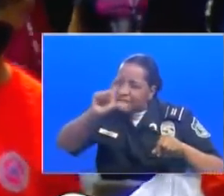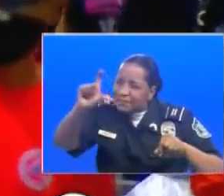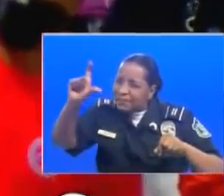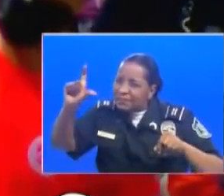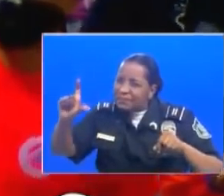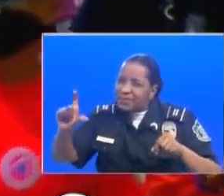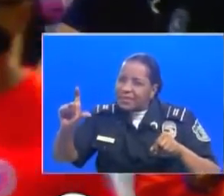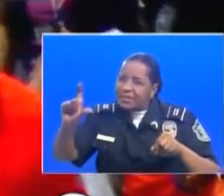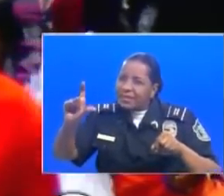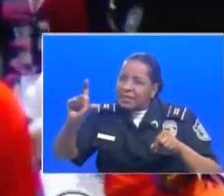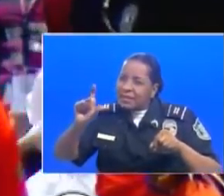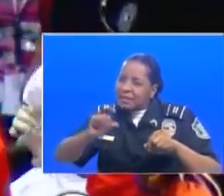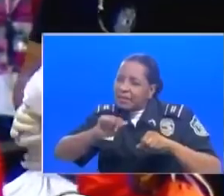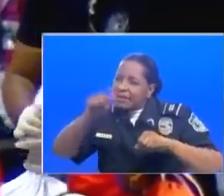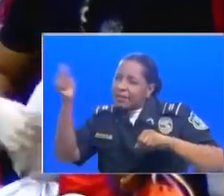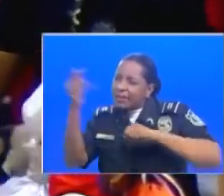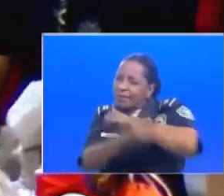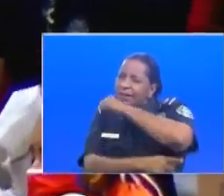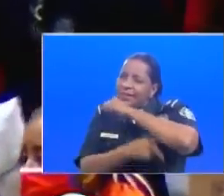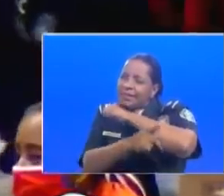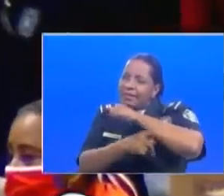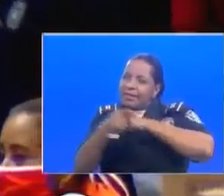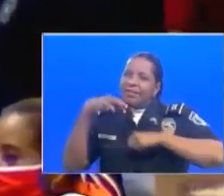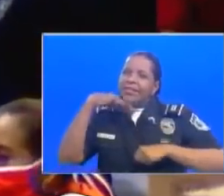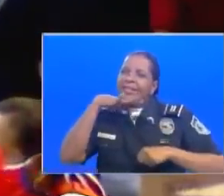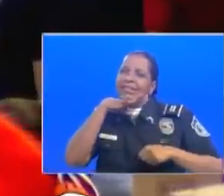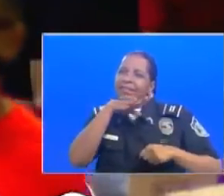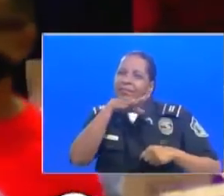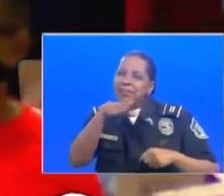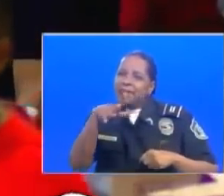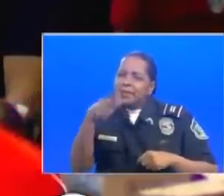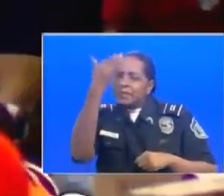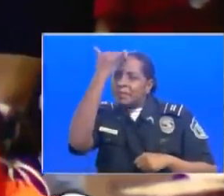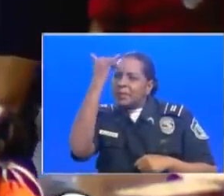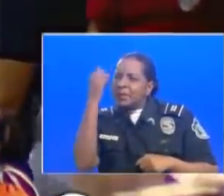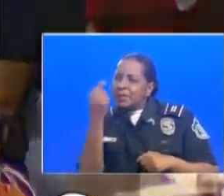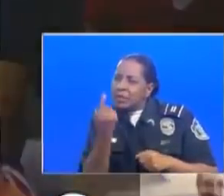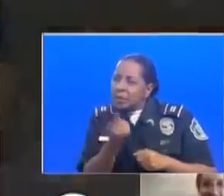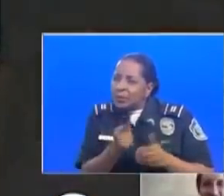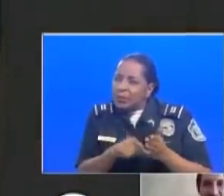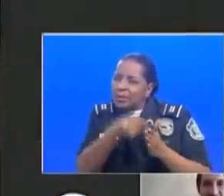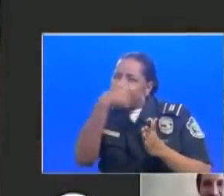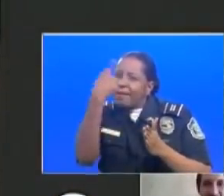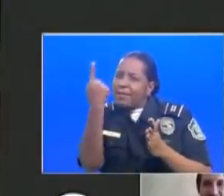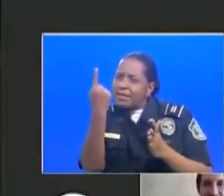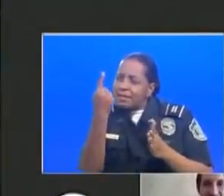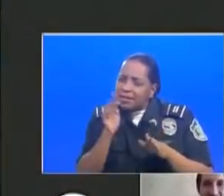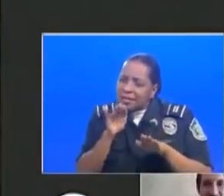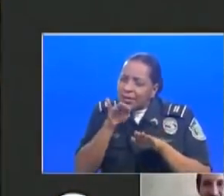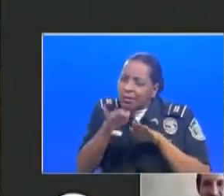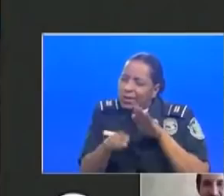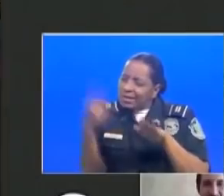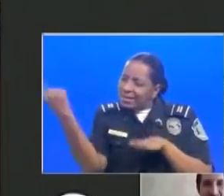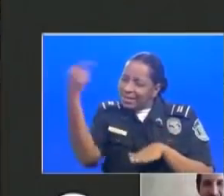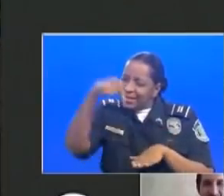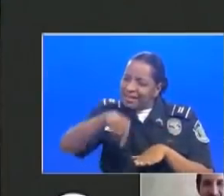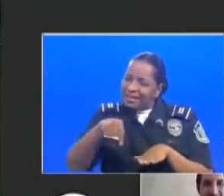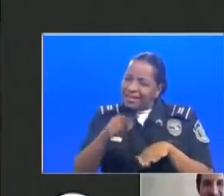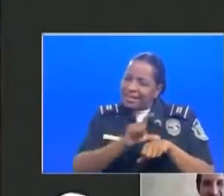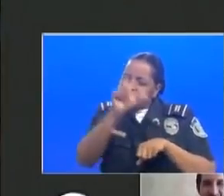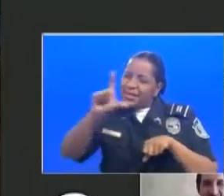hasta el extranjero extraña. Porque una vez la besas, te